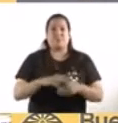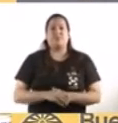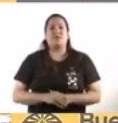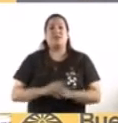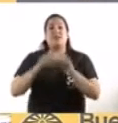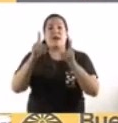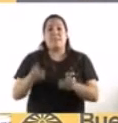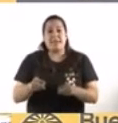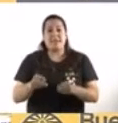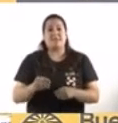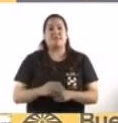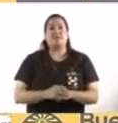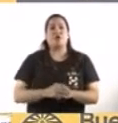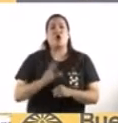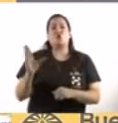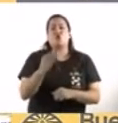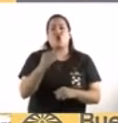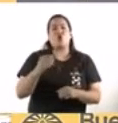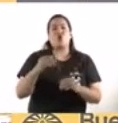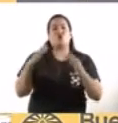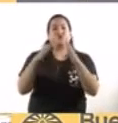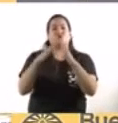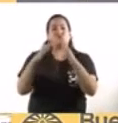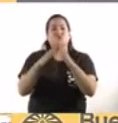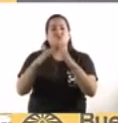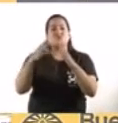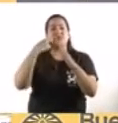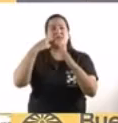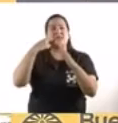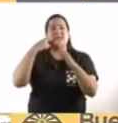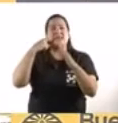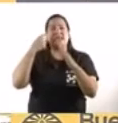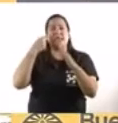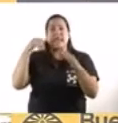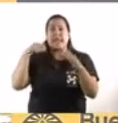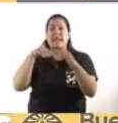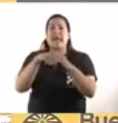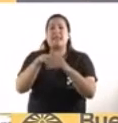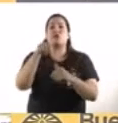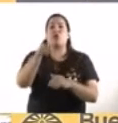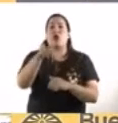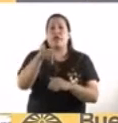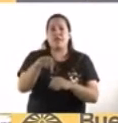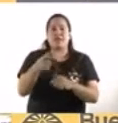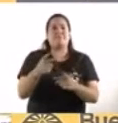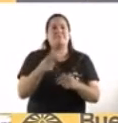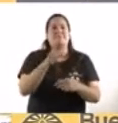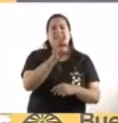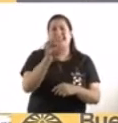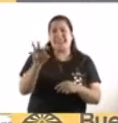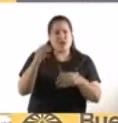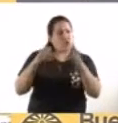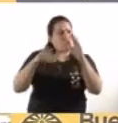geriátricos que tenemos en la ciudad que como dije antes son lugares de alta sensibilidad y riesgo de contagio.